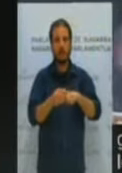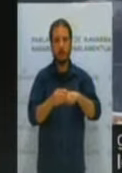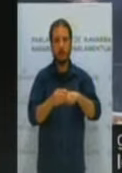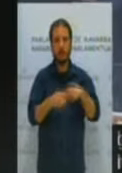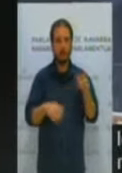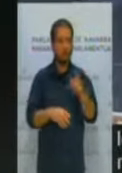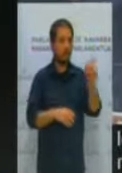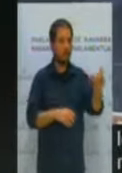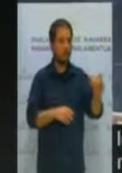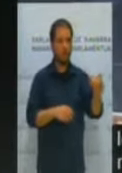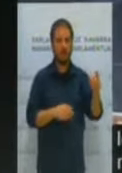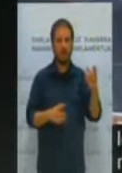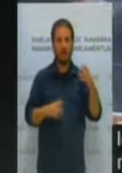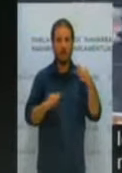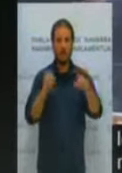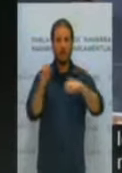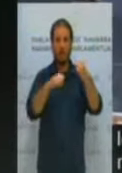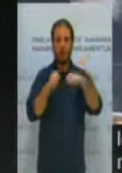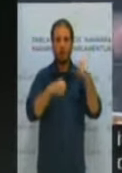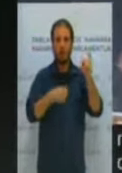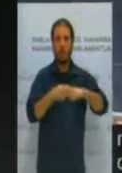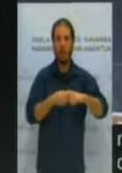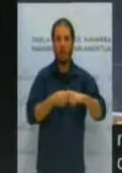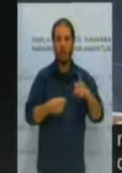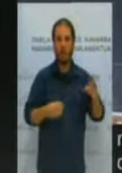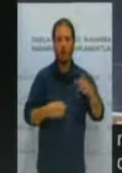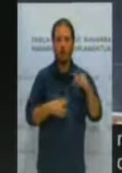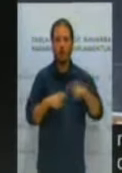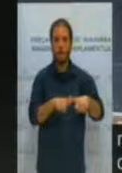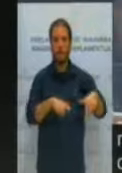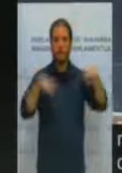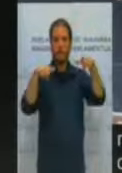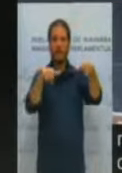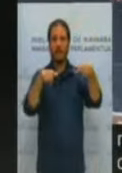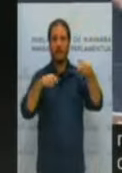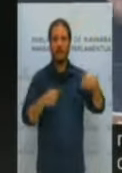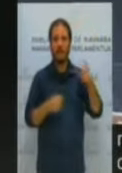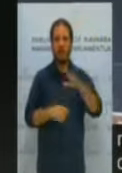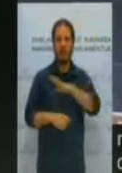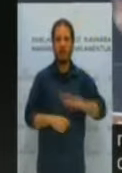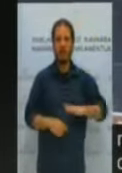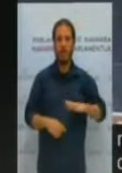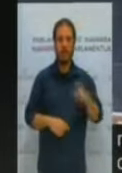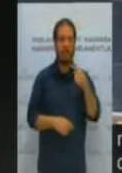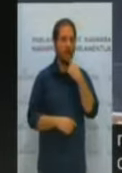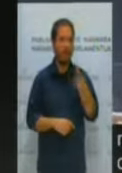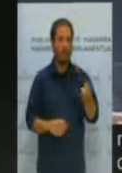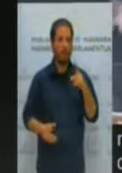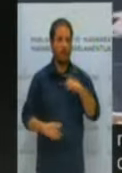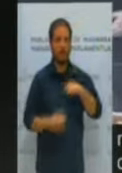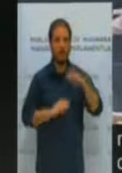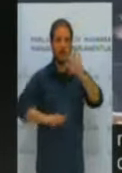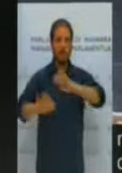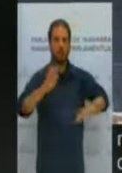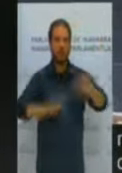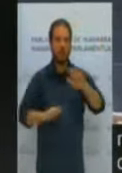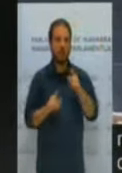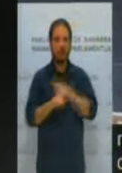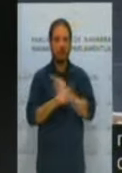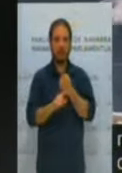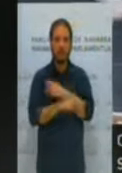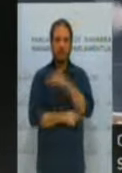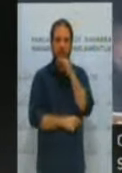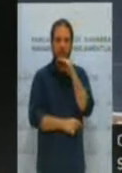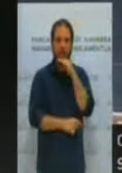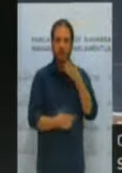opositores a la plataforma, por ejemplo, de interinos que se ha configurado y que han dicho sentirse aturdidos, nerviosos y enfadados y que incluso